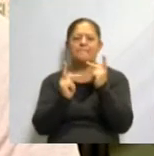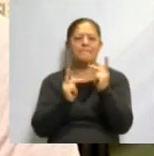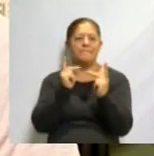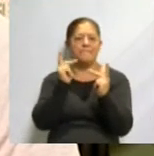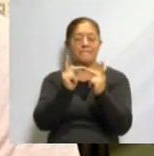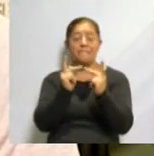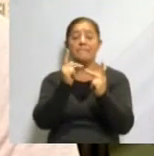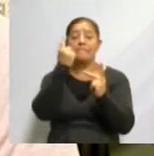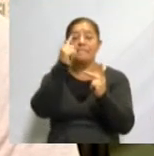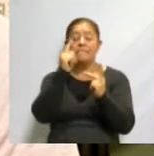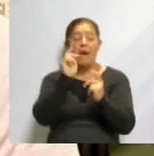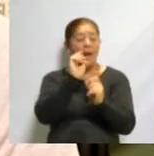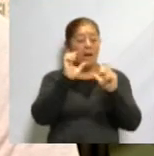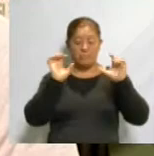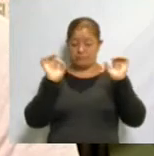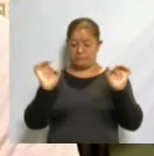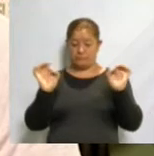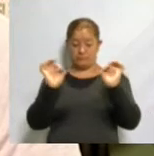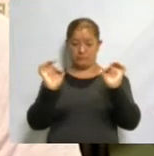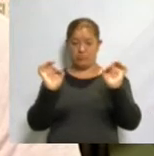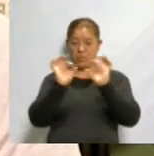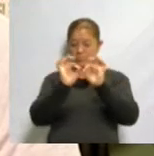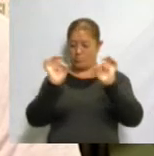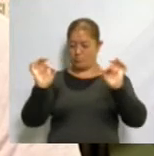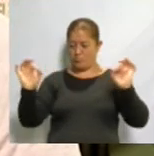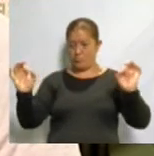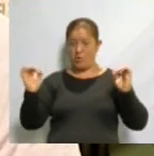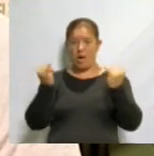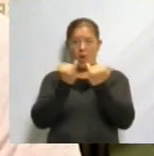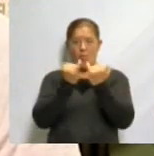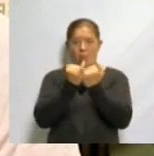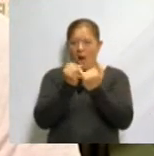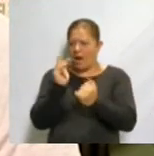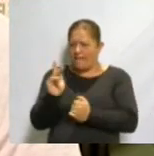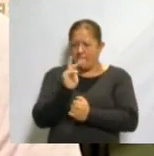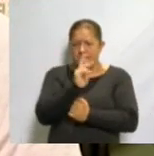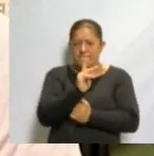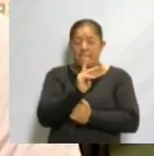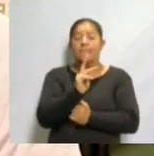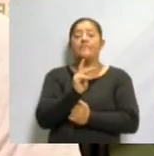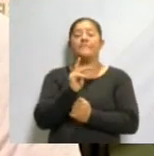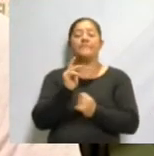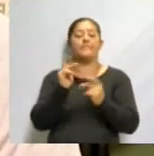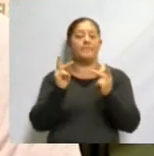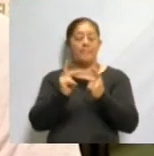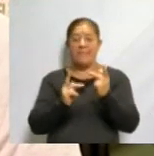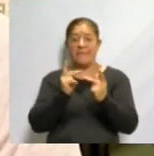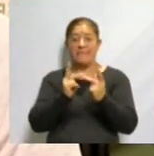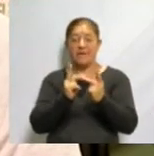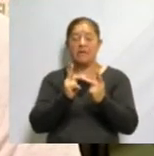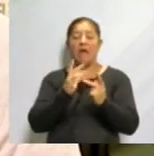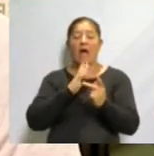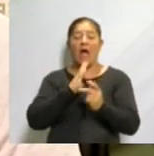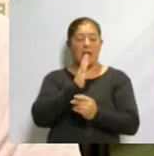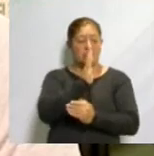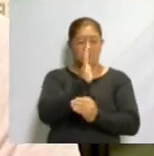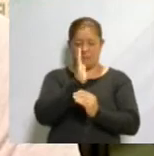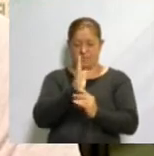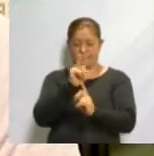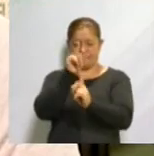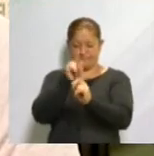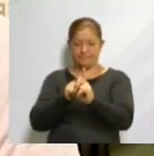registra la disposición regular de los puntos que conforman un cuerpo o figura considerado con relación a un centro,